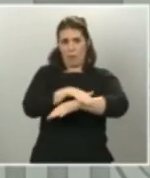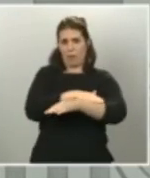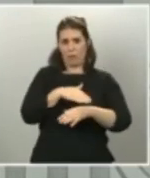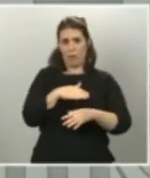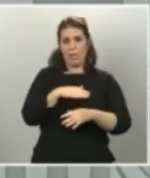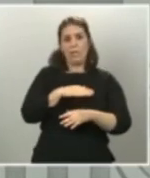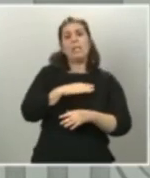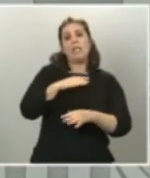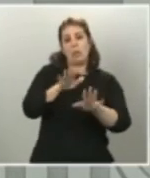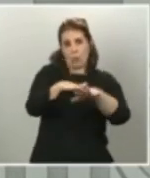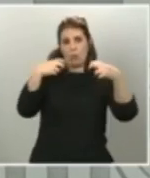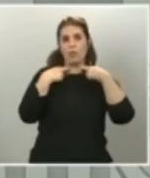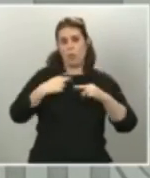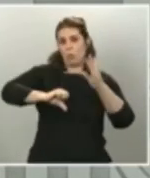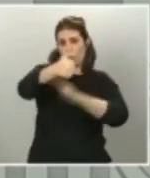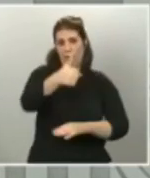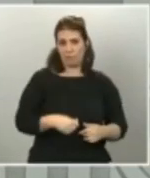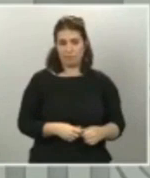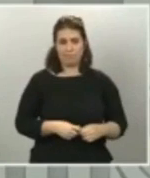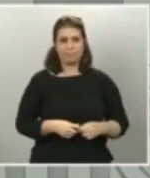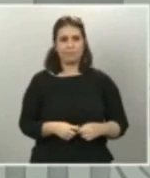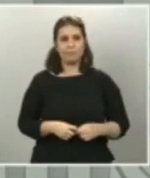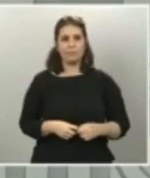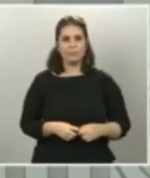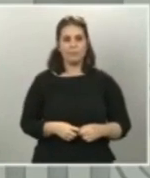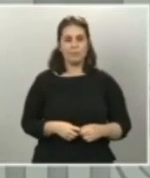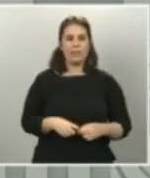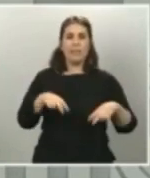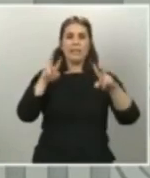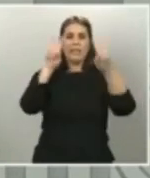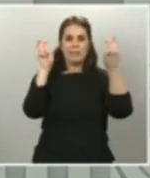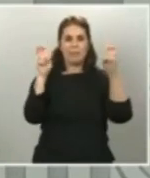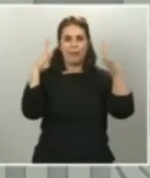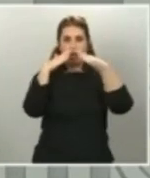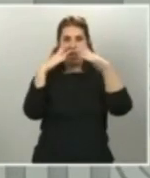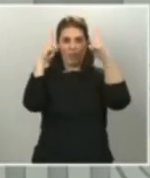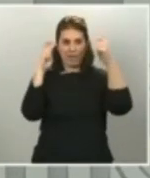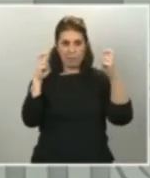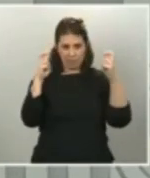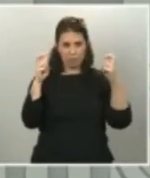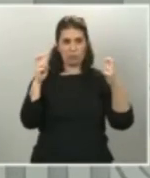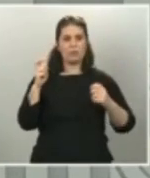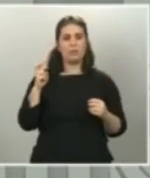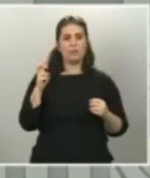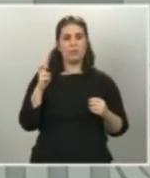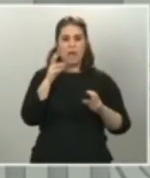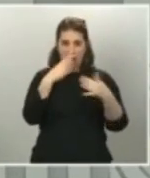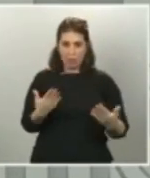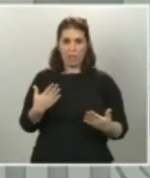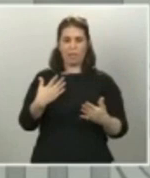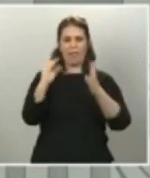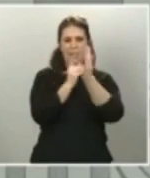autorizado. Respecto a los confinamientos, en el marco vigente del decreto de alarma hay la posibilidad de